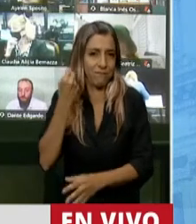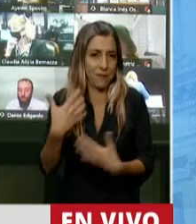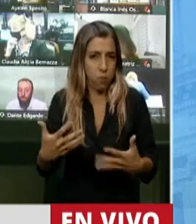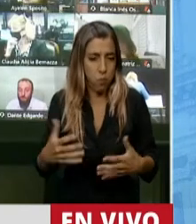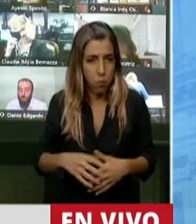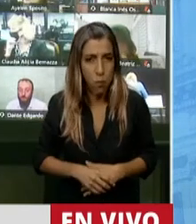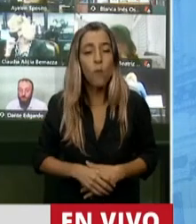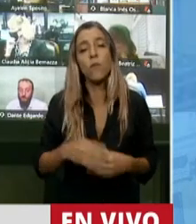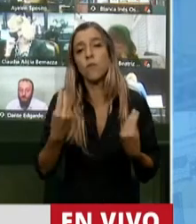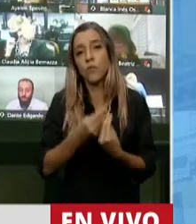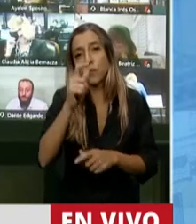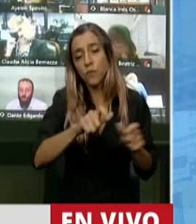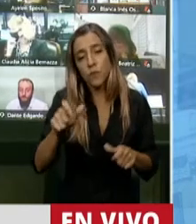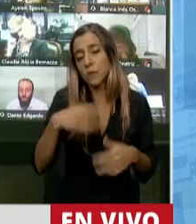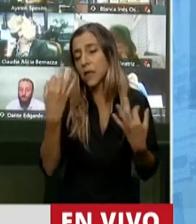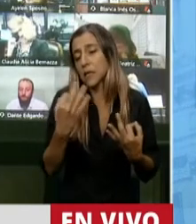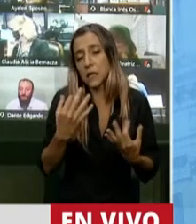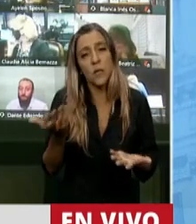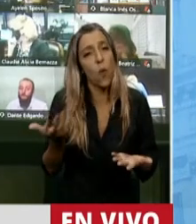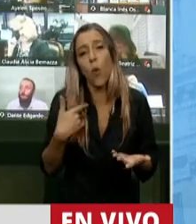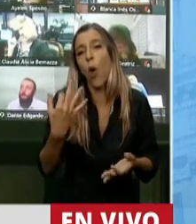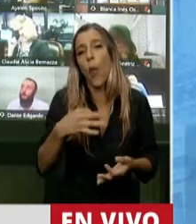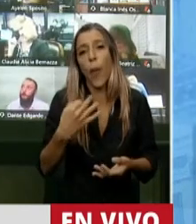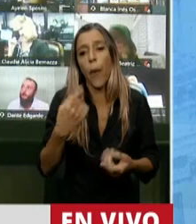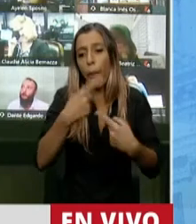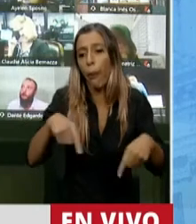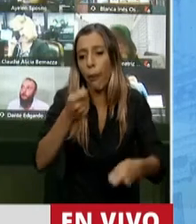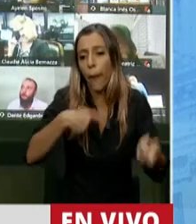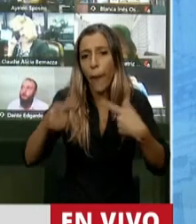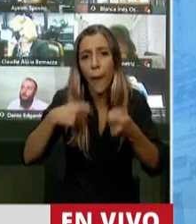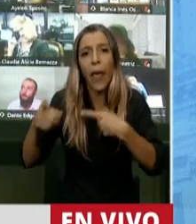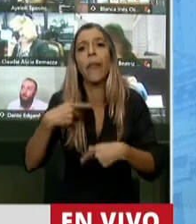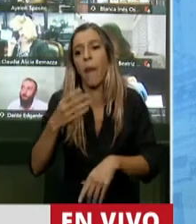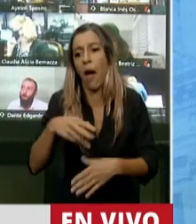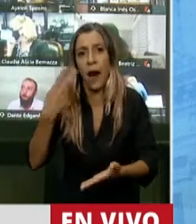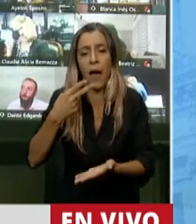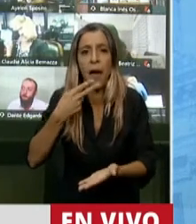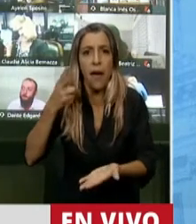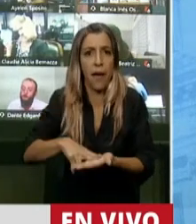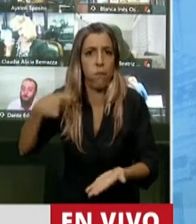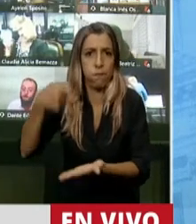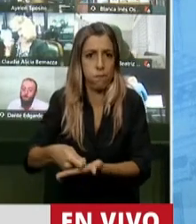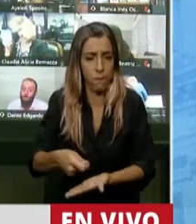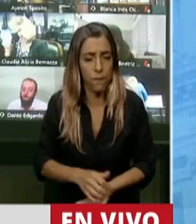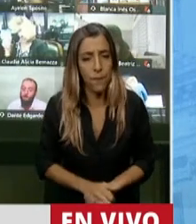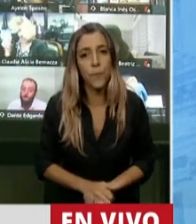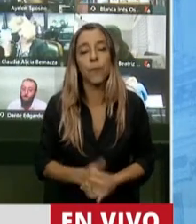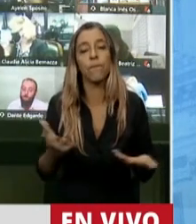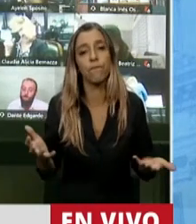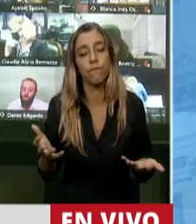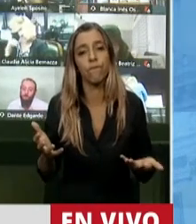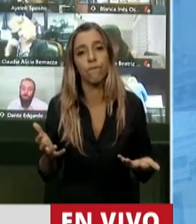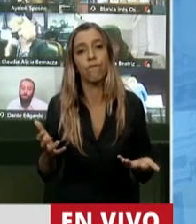contribuyentes que van a tener que vender eventualmente algunos bienes para hacer frente a este impuesto. Y a esta altura